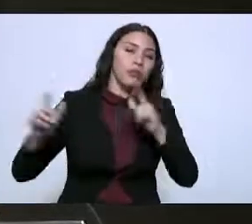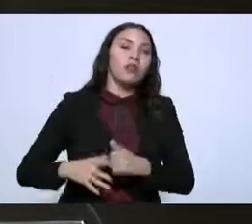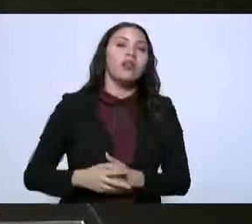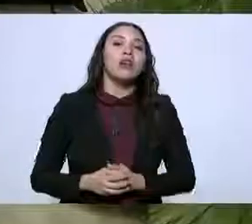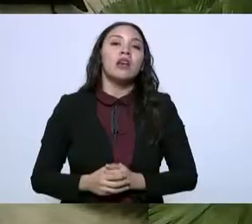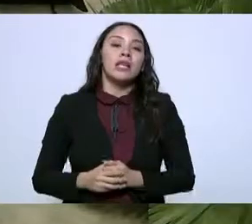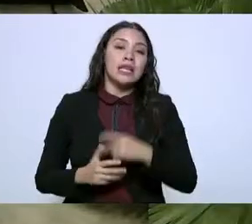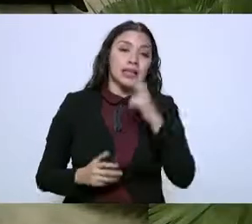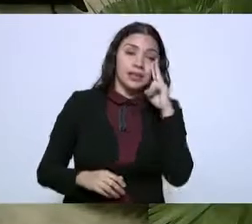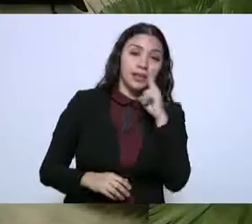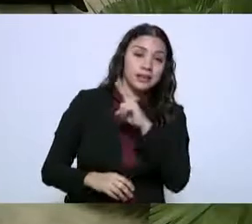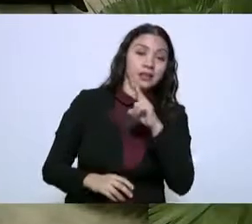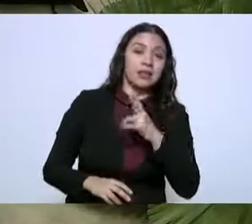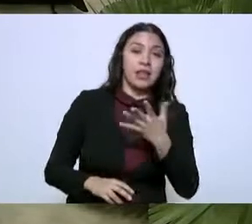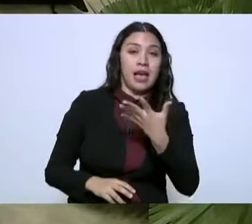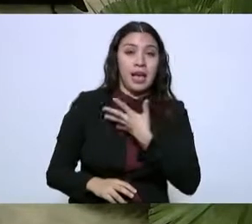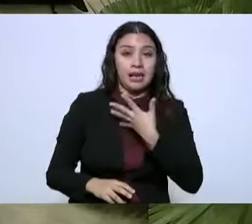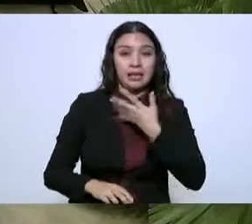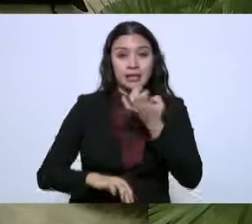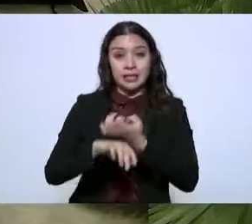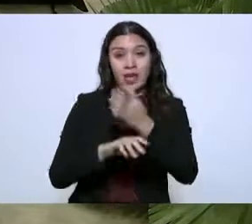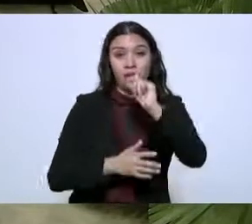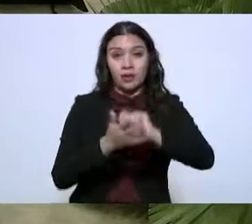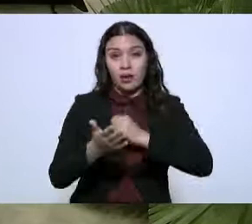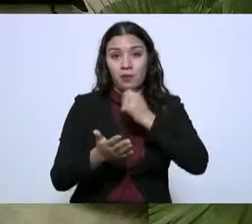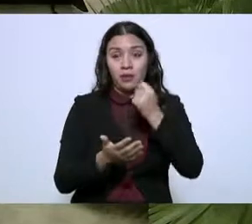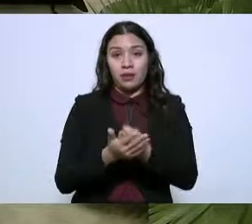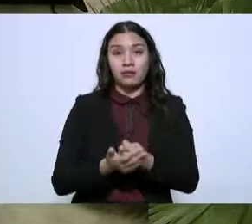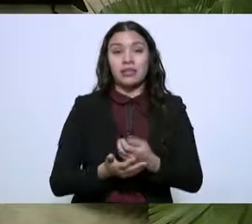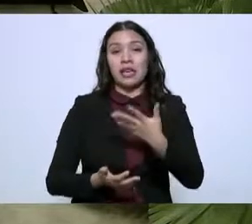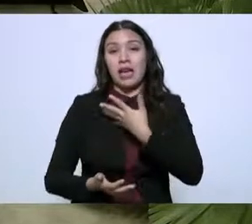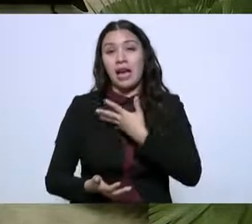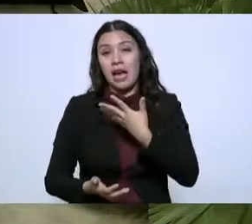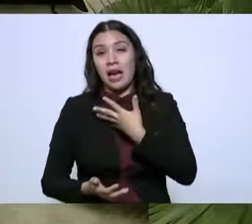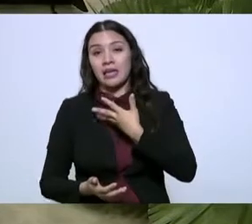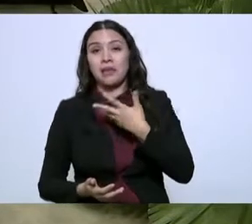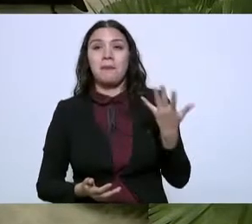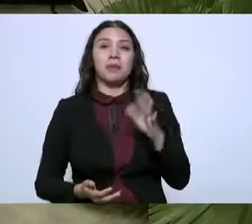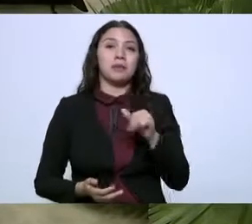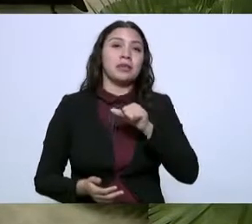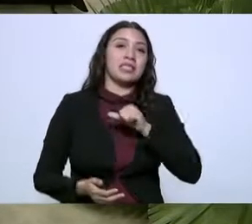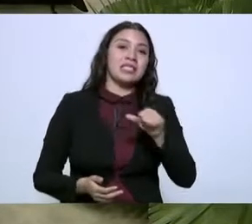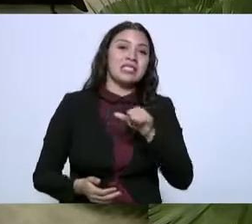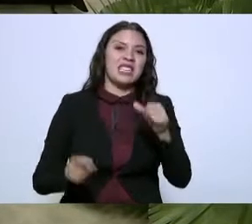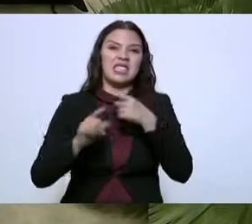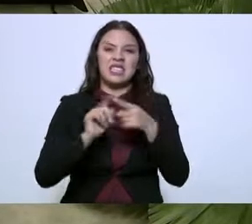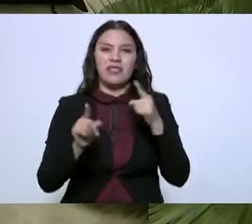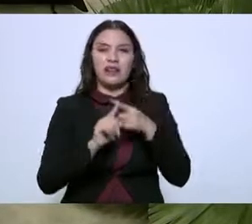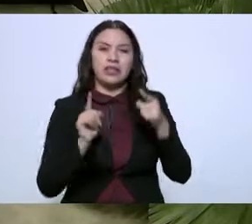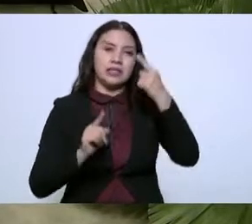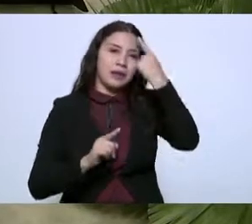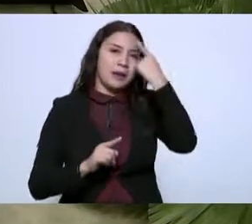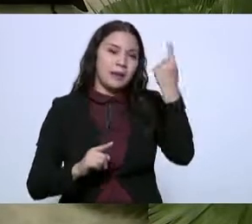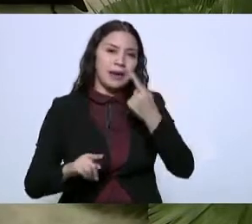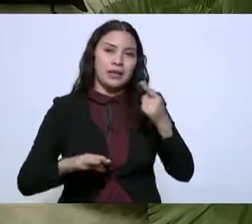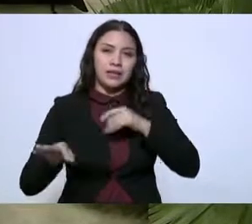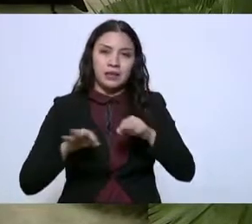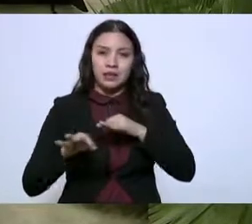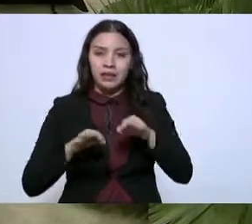estamos hablando de que aquí en el estado se cuenta con 16 unidades en operación